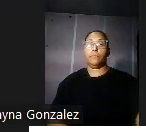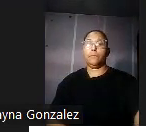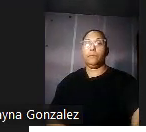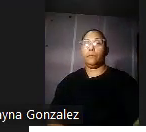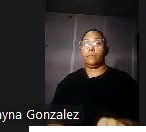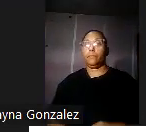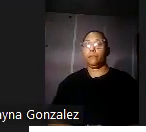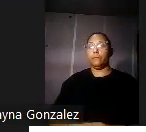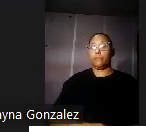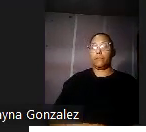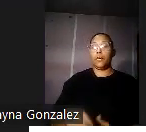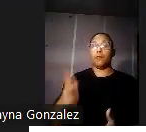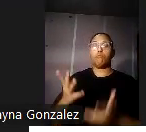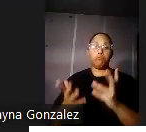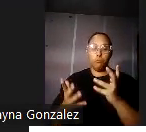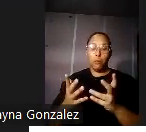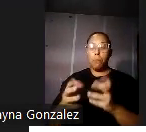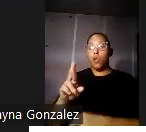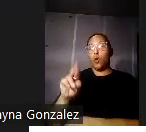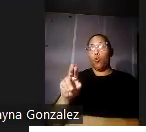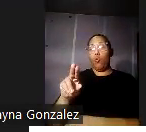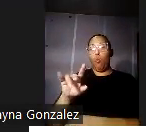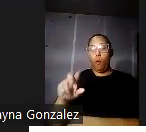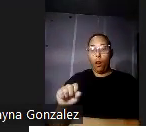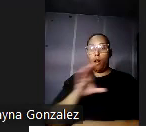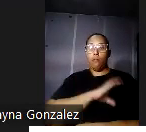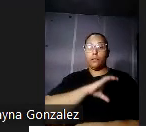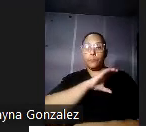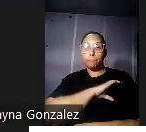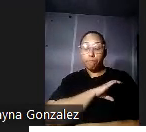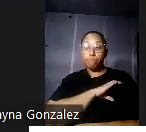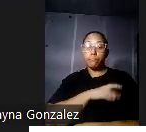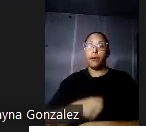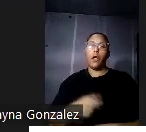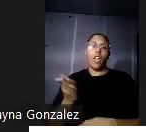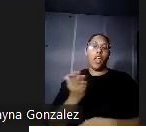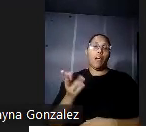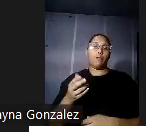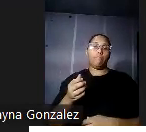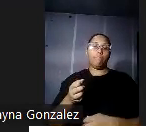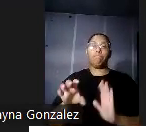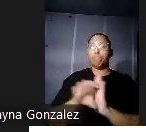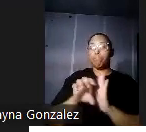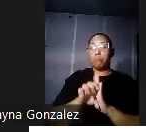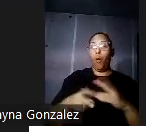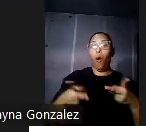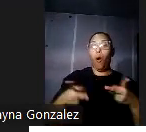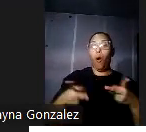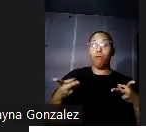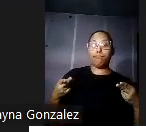una zona semipural con características equiparables a las de Cangrejo, lo que es actualmente hoy Santurce, ¿no?